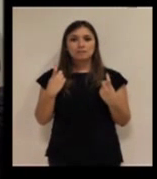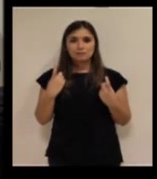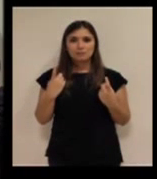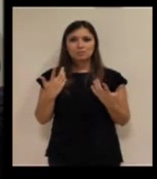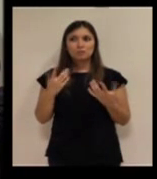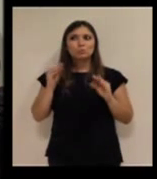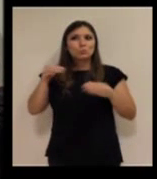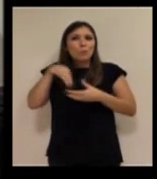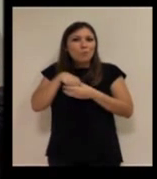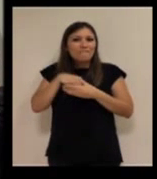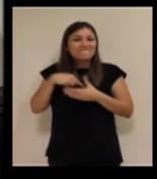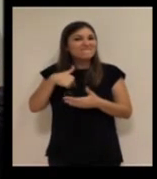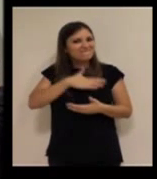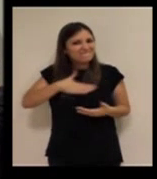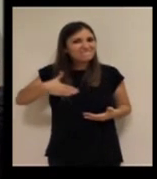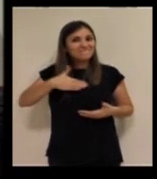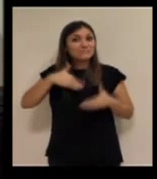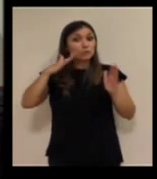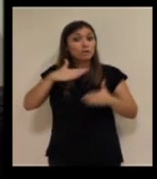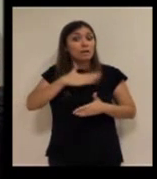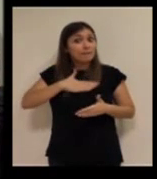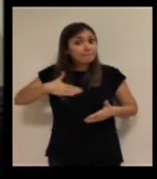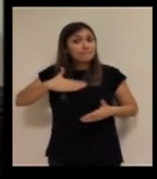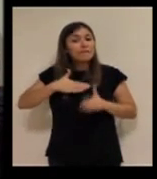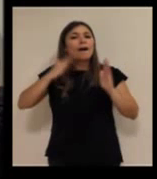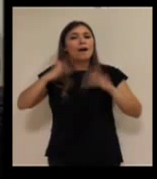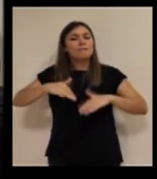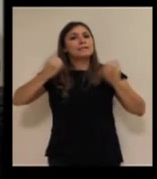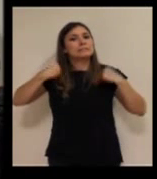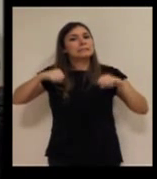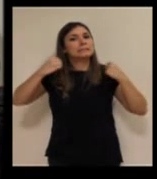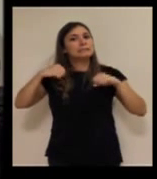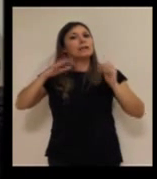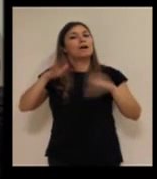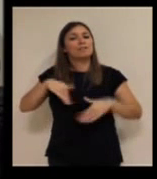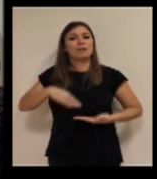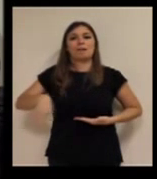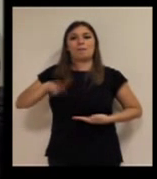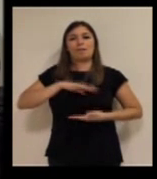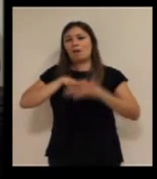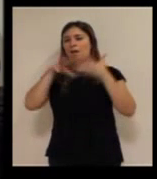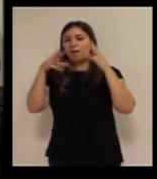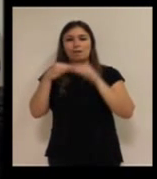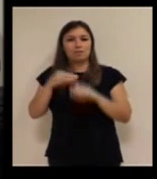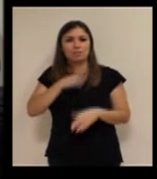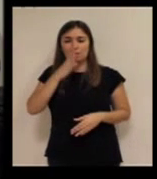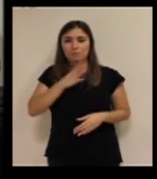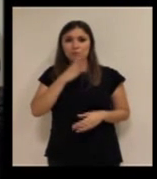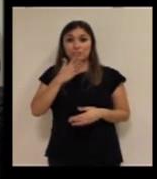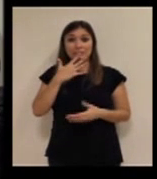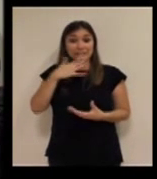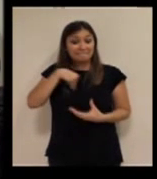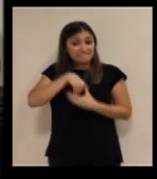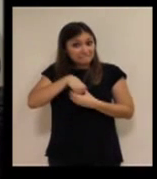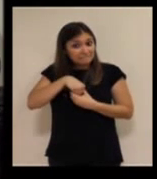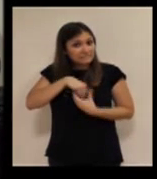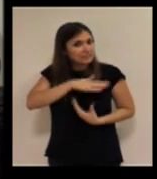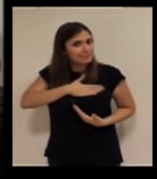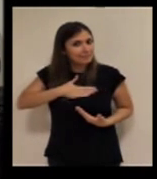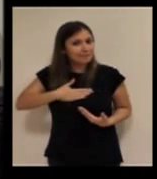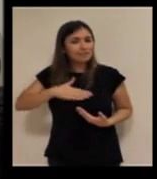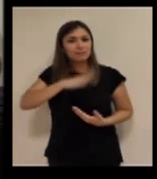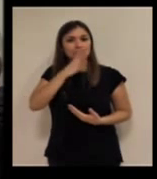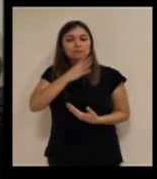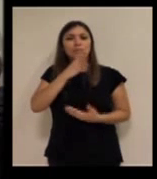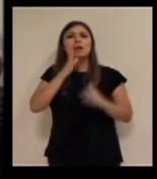¿no? La motivación que decía Begoña y como la tienen, les da una gran capacidad de adaptación. Es decir, yo creo que cuando hay motivación hay